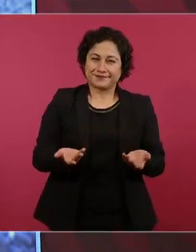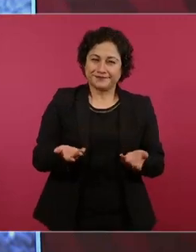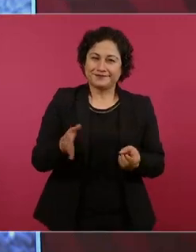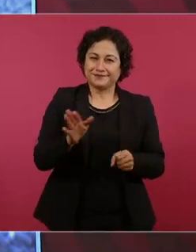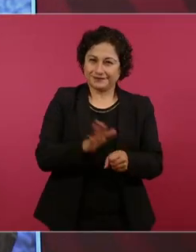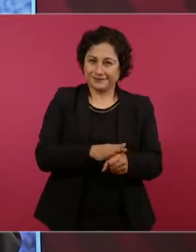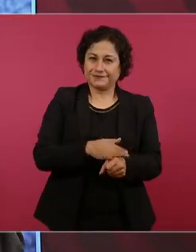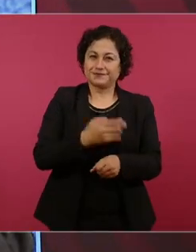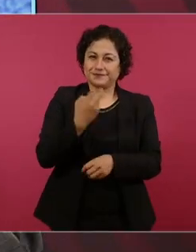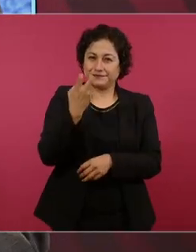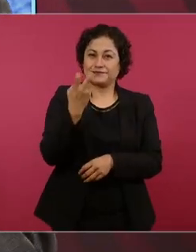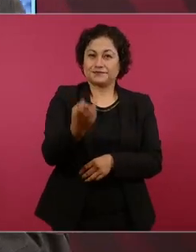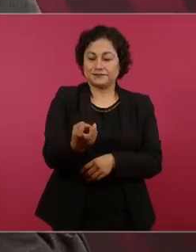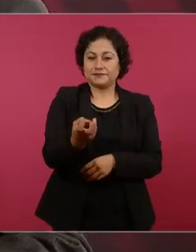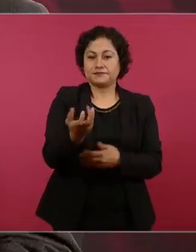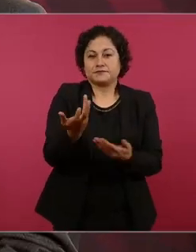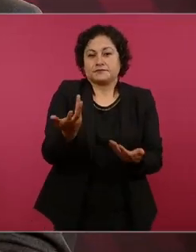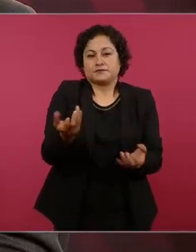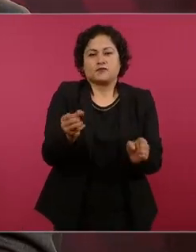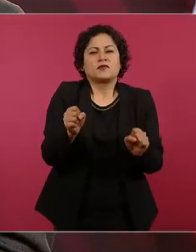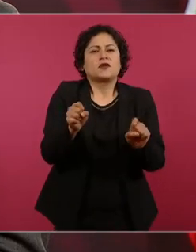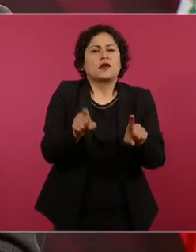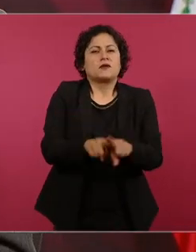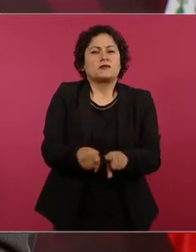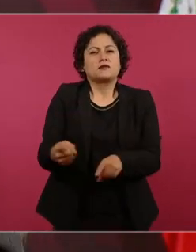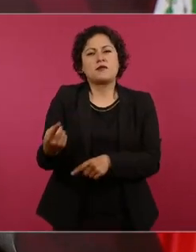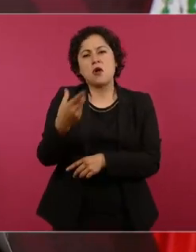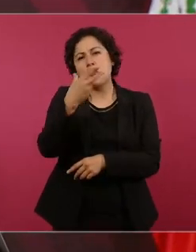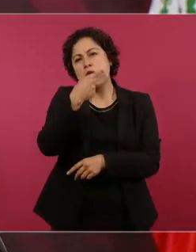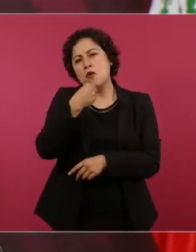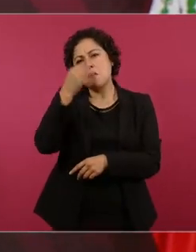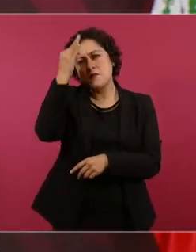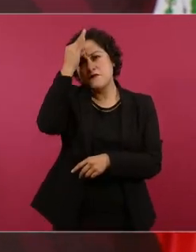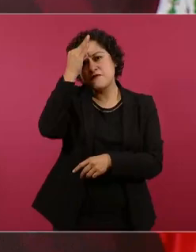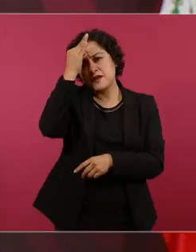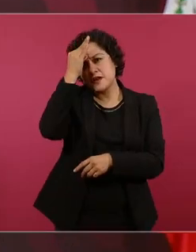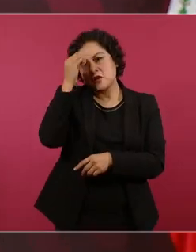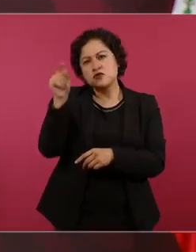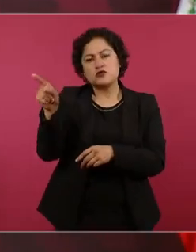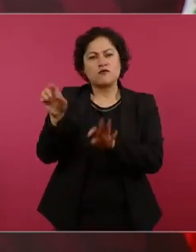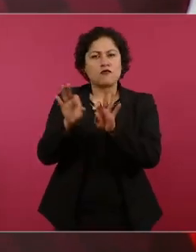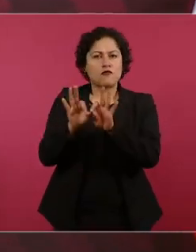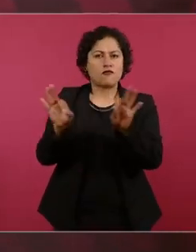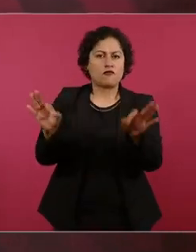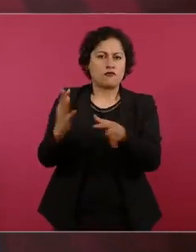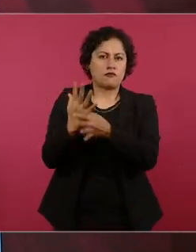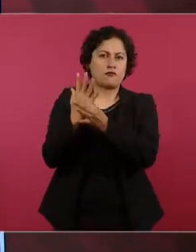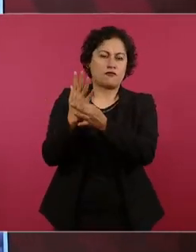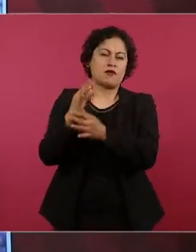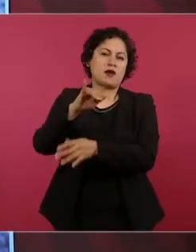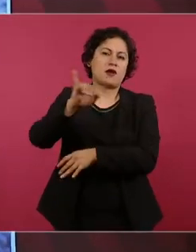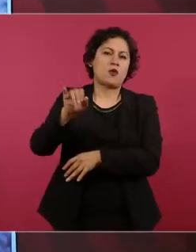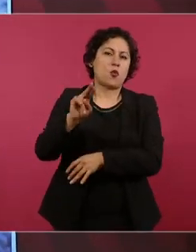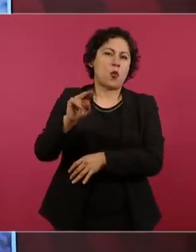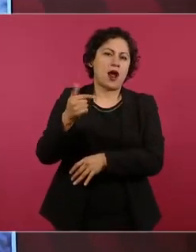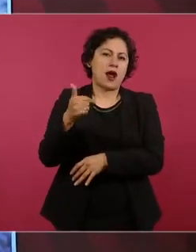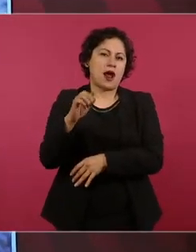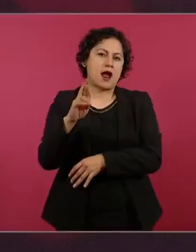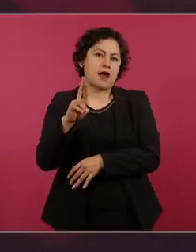ahora sí que como diría el filósofo al final Juan Gabriel pero qué necesidad